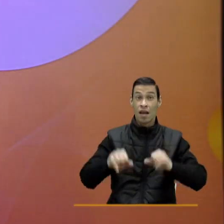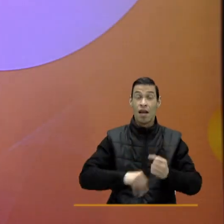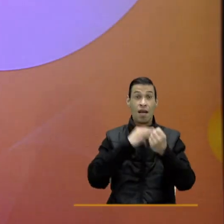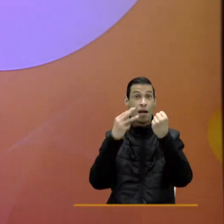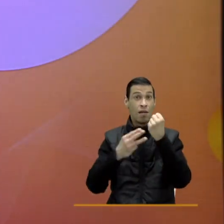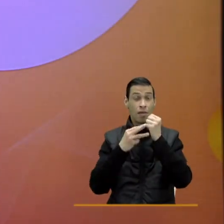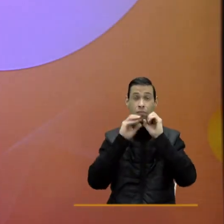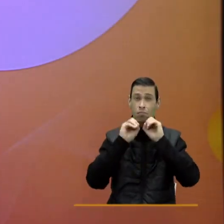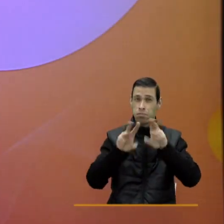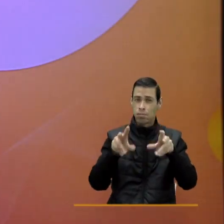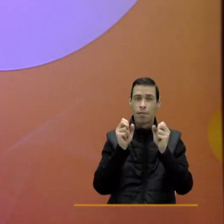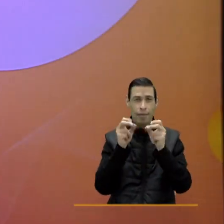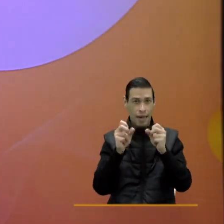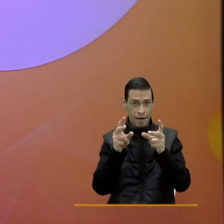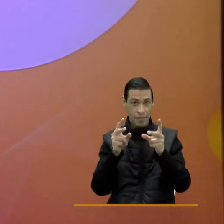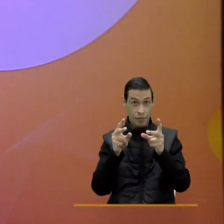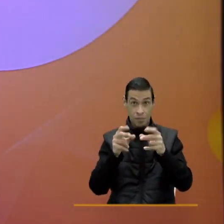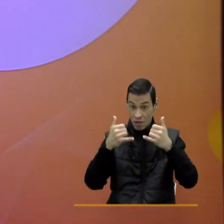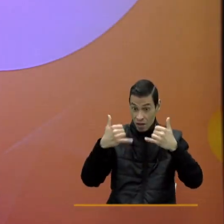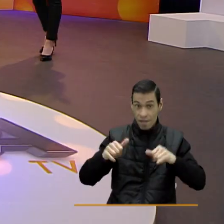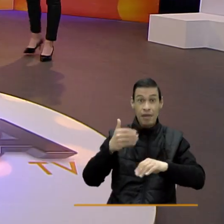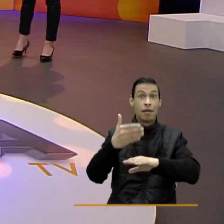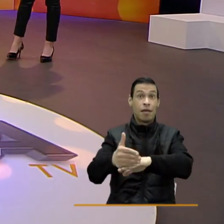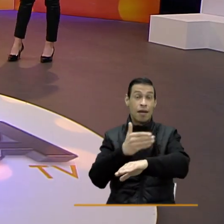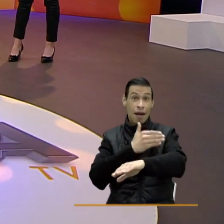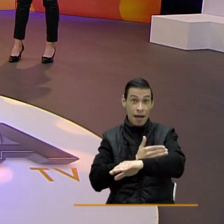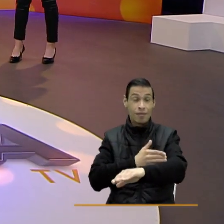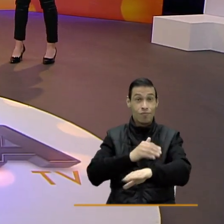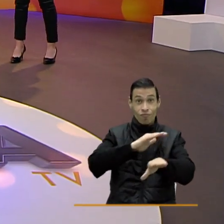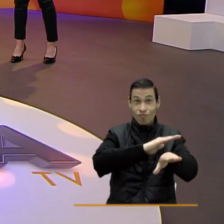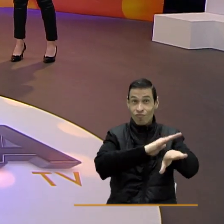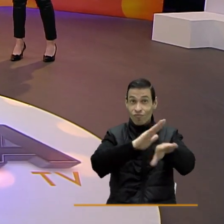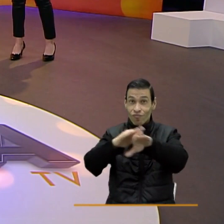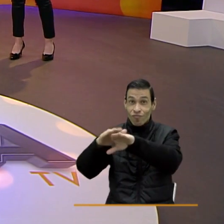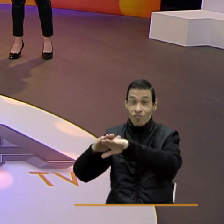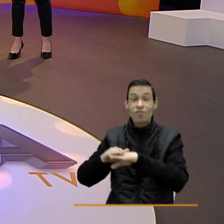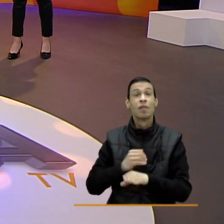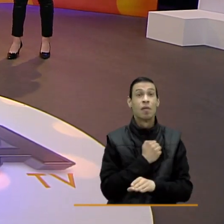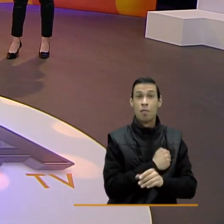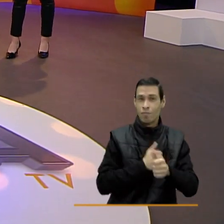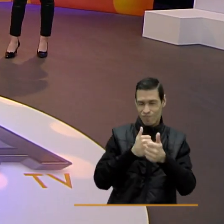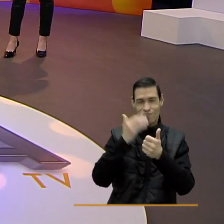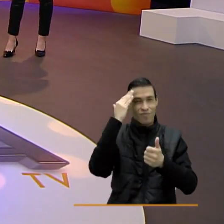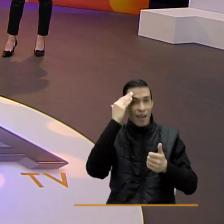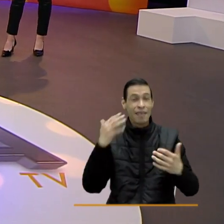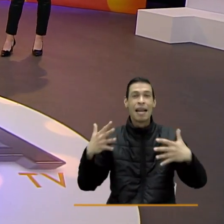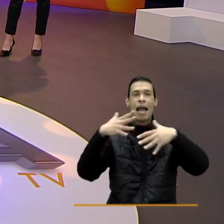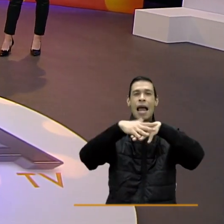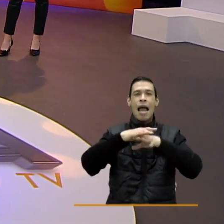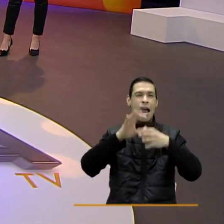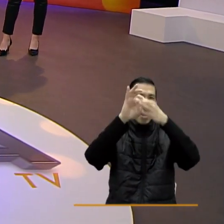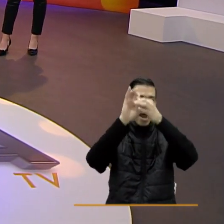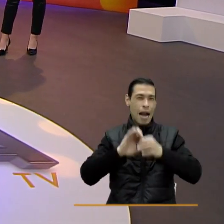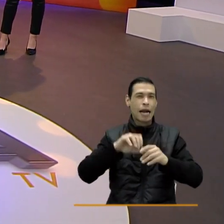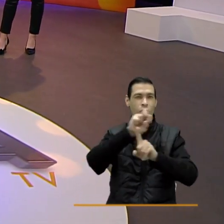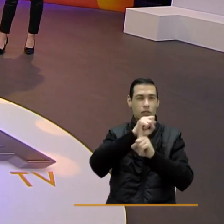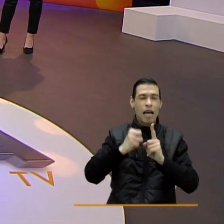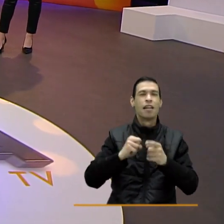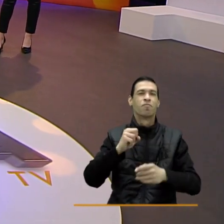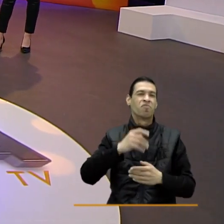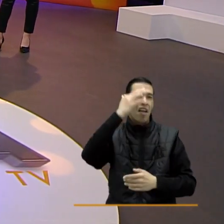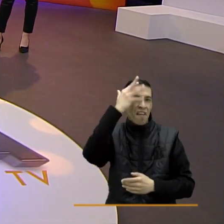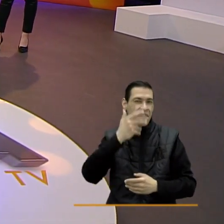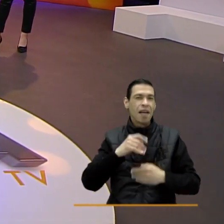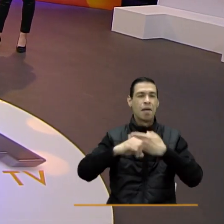hasta aquí SENA al Aire TV pero antes de finalizar me gustaría invitarlos a que nos sigan en nuestras redes sociales Facebook,